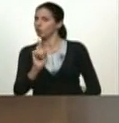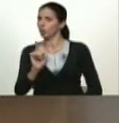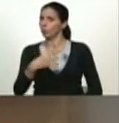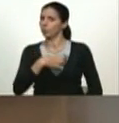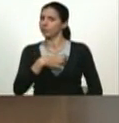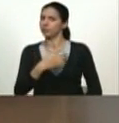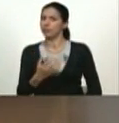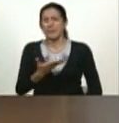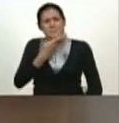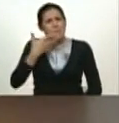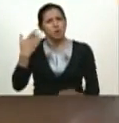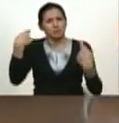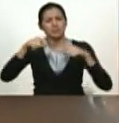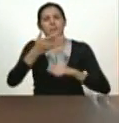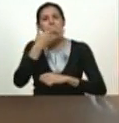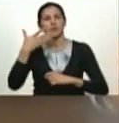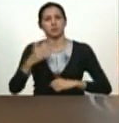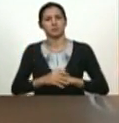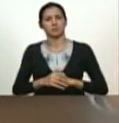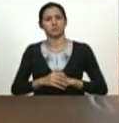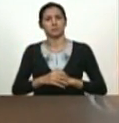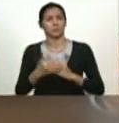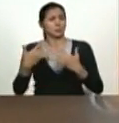mejor de manera infinita